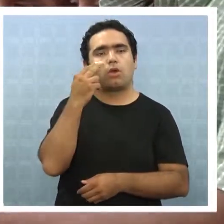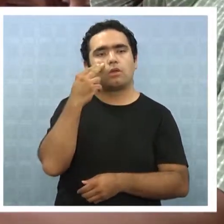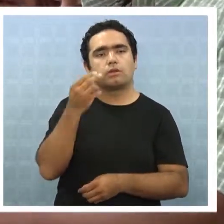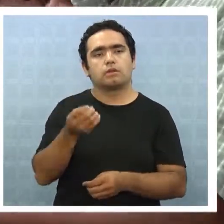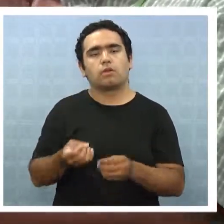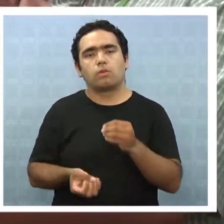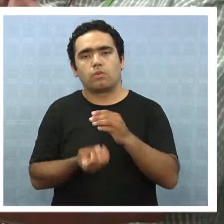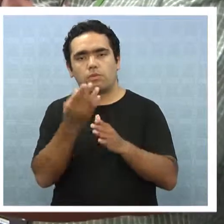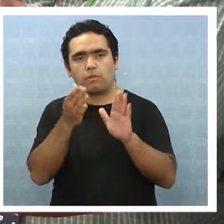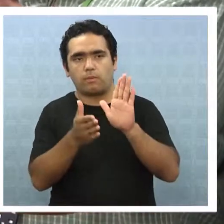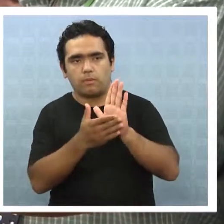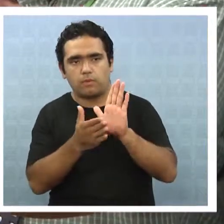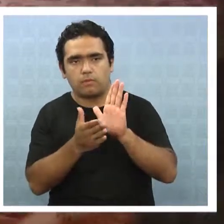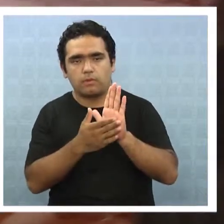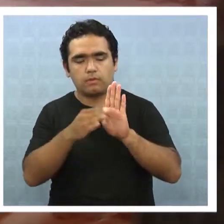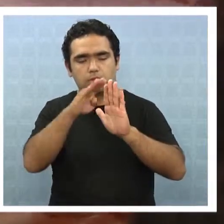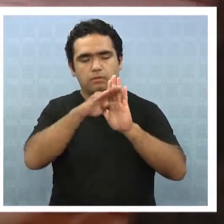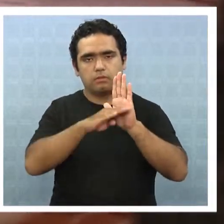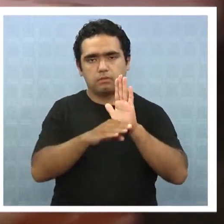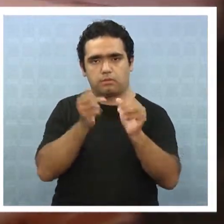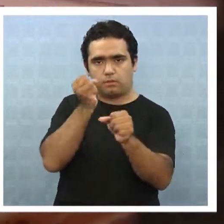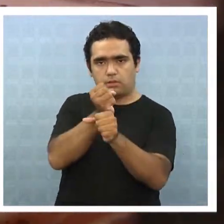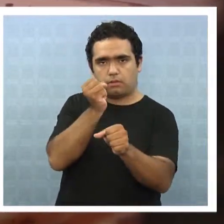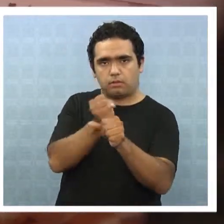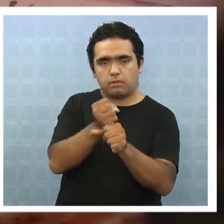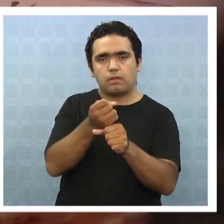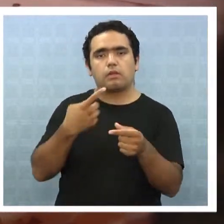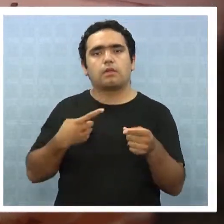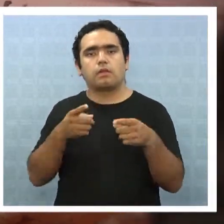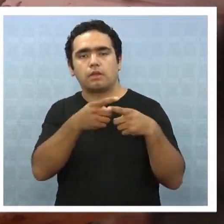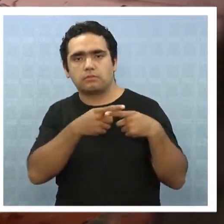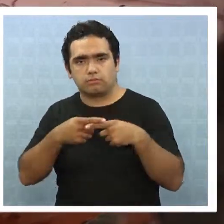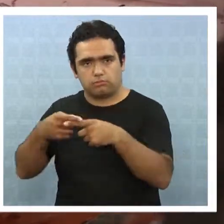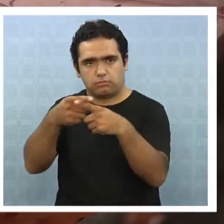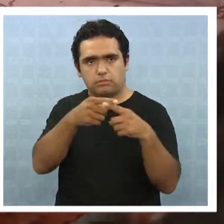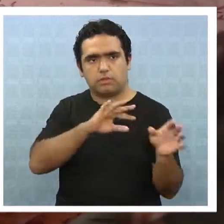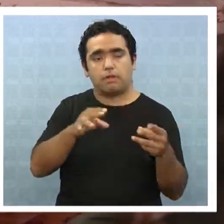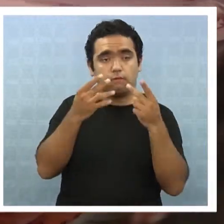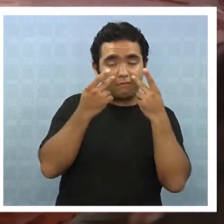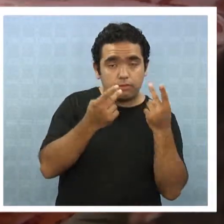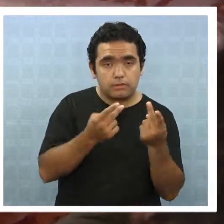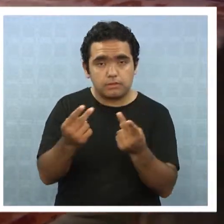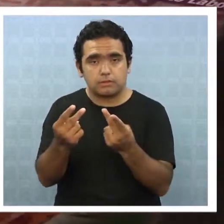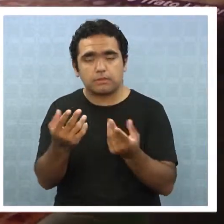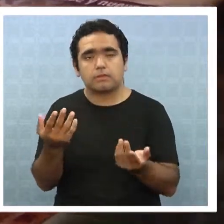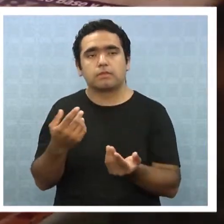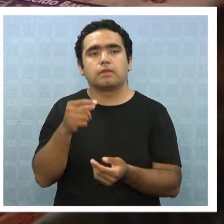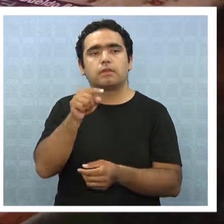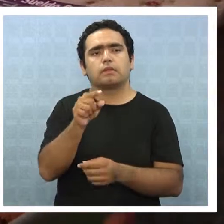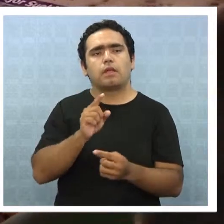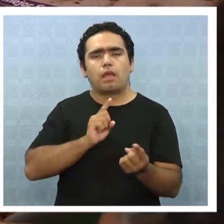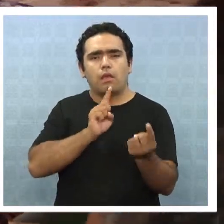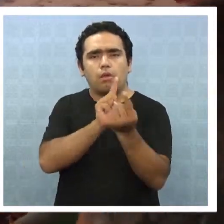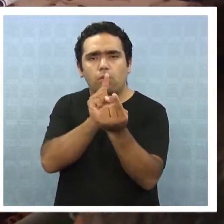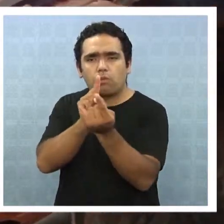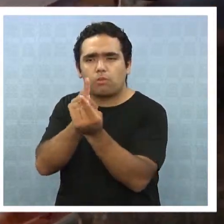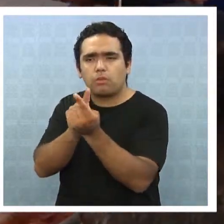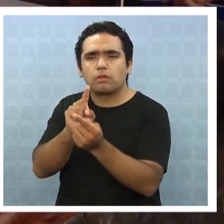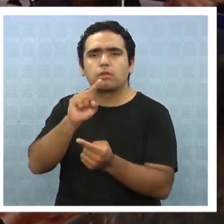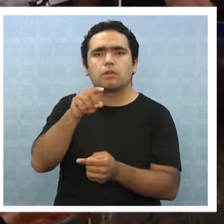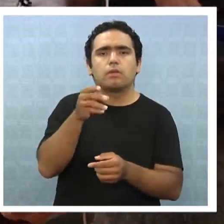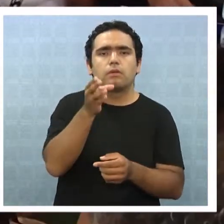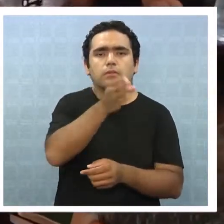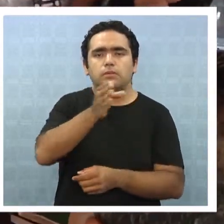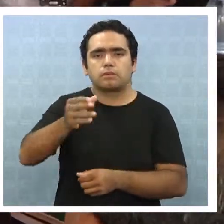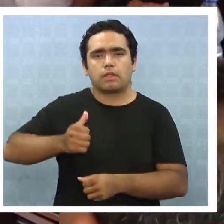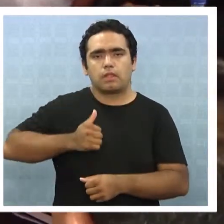laboral que este organismo ha entregado en el marco de sus reivindicaciones sociales. La visita consideró también encuentros con